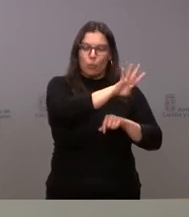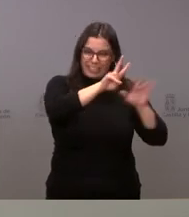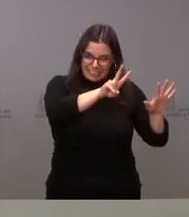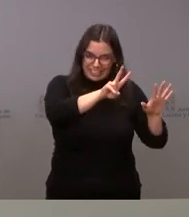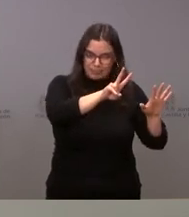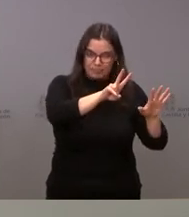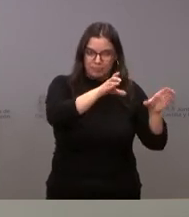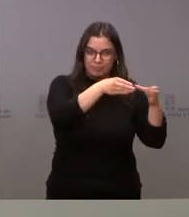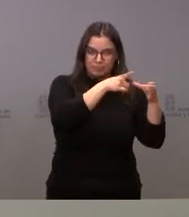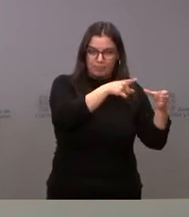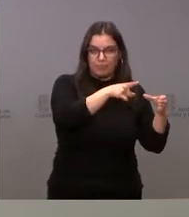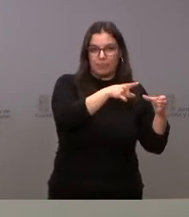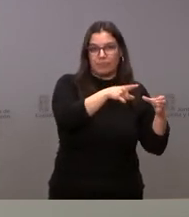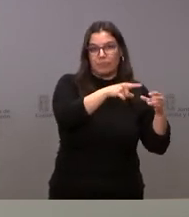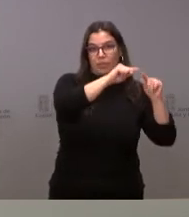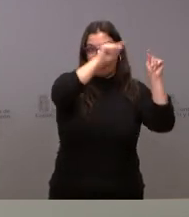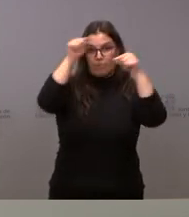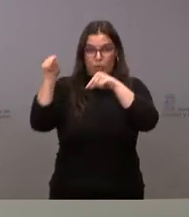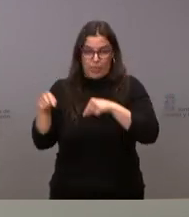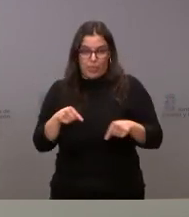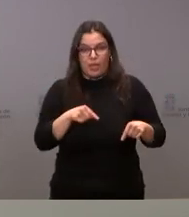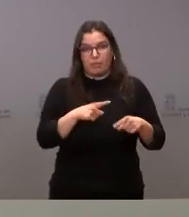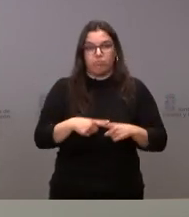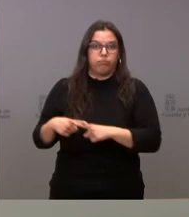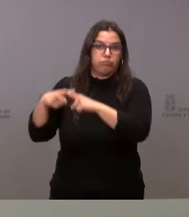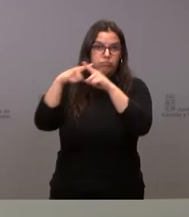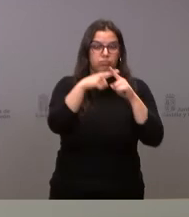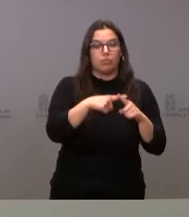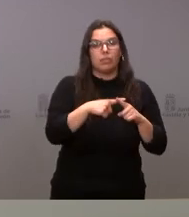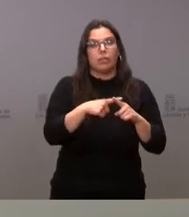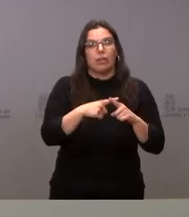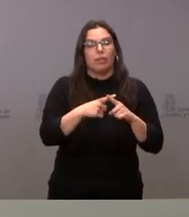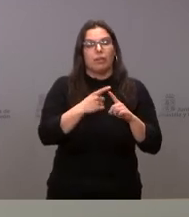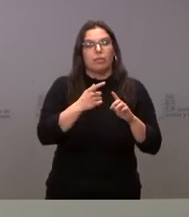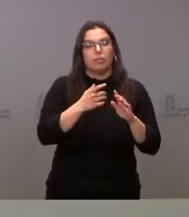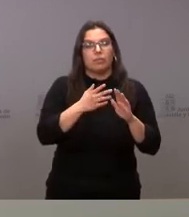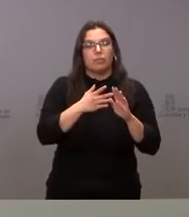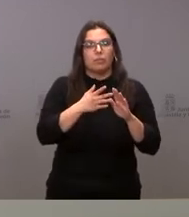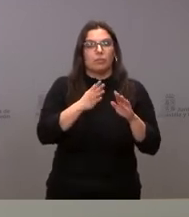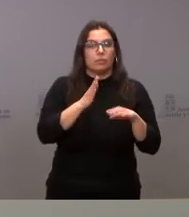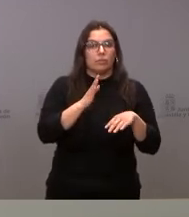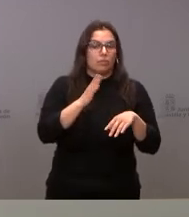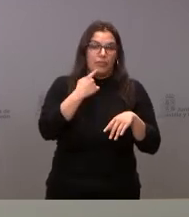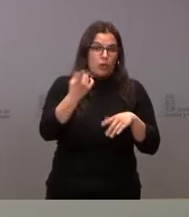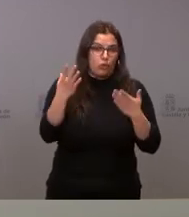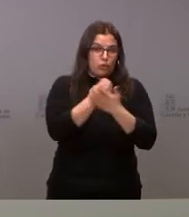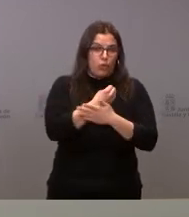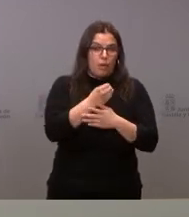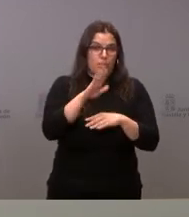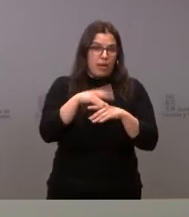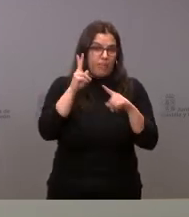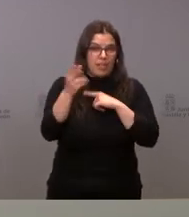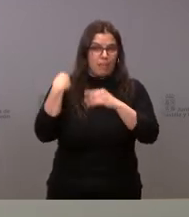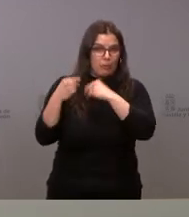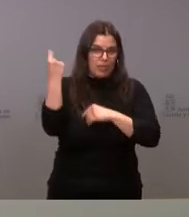la distribución por provincias porque no se trata de que cada provincia ya a partir de ahora me pregunte las suyas las cito todas si les parece bien